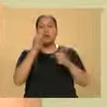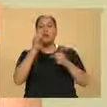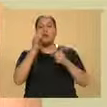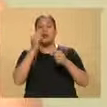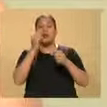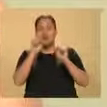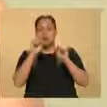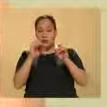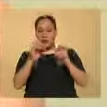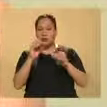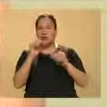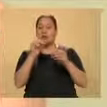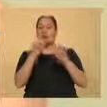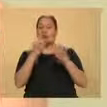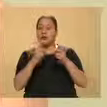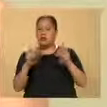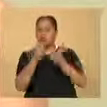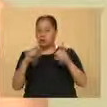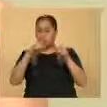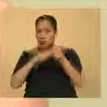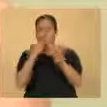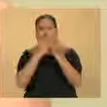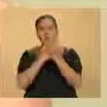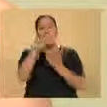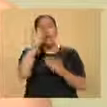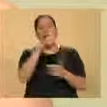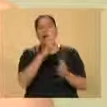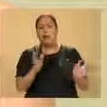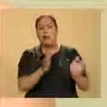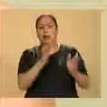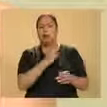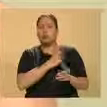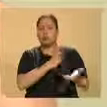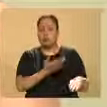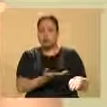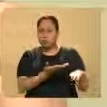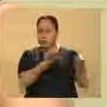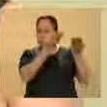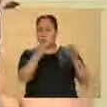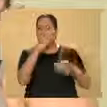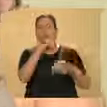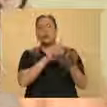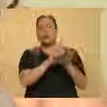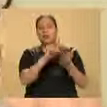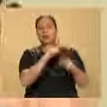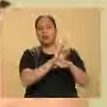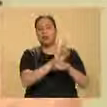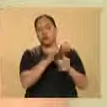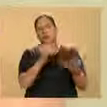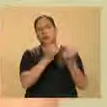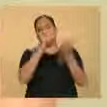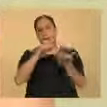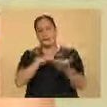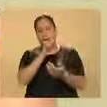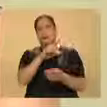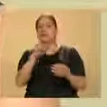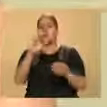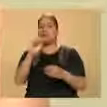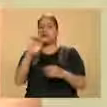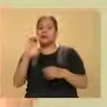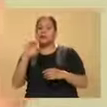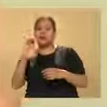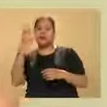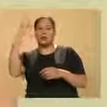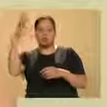Desarrollo Social con la finalidad de impulsar su autonomía y el rescate de sus derechos. Así que yo los invito a que se acerquen a Cedesol